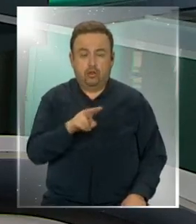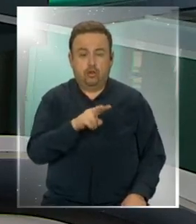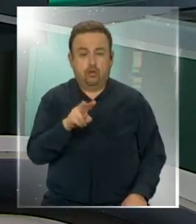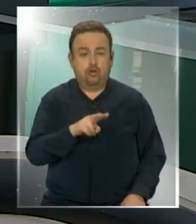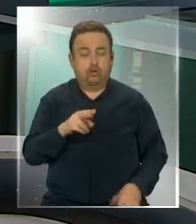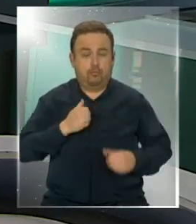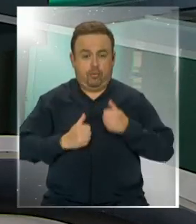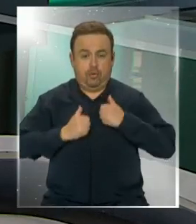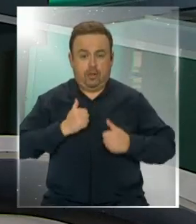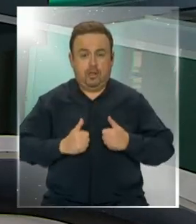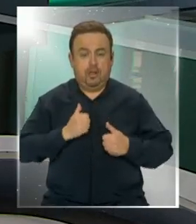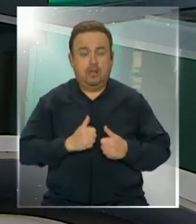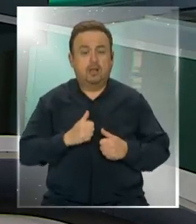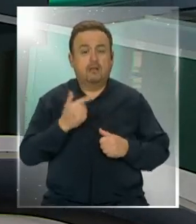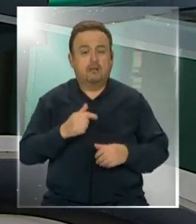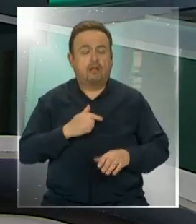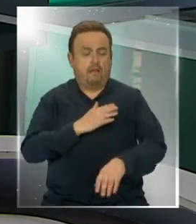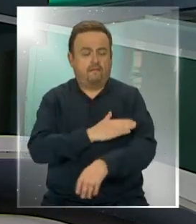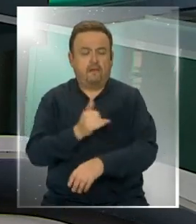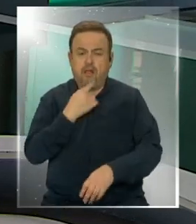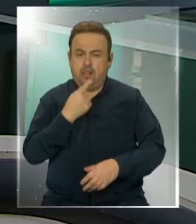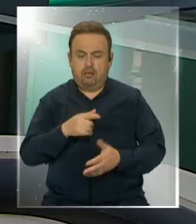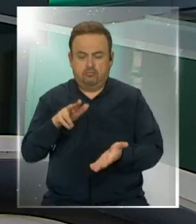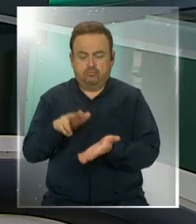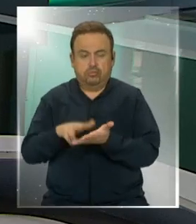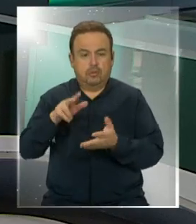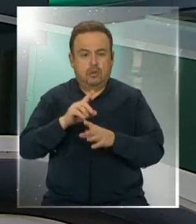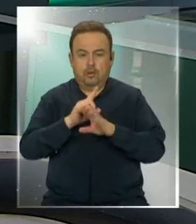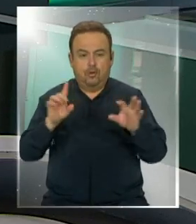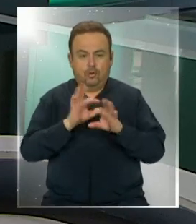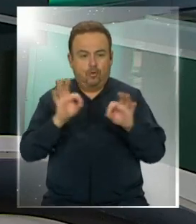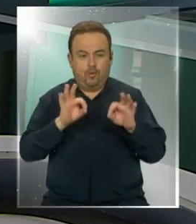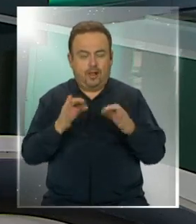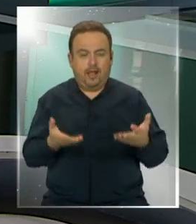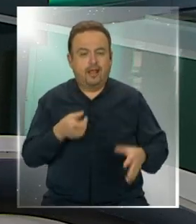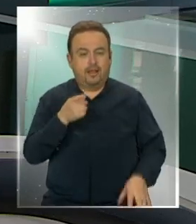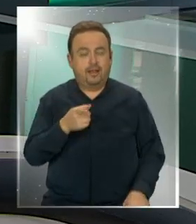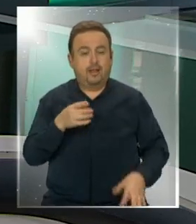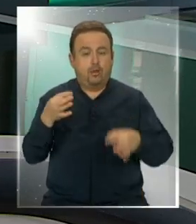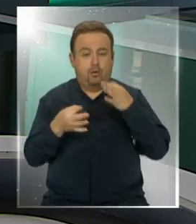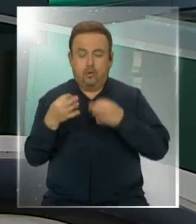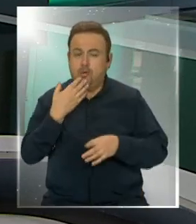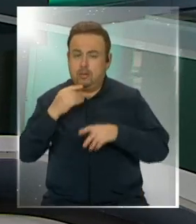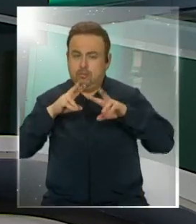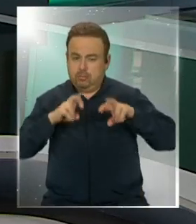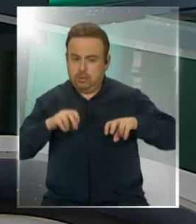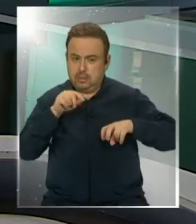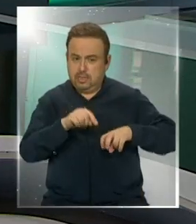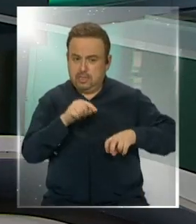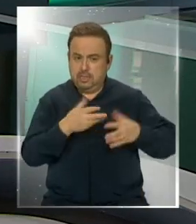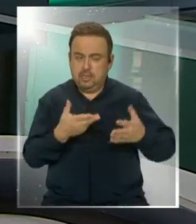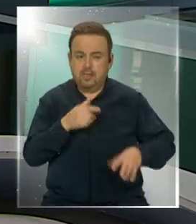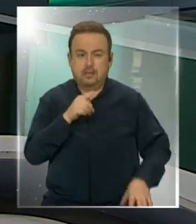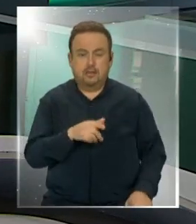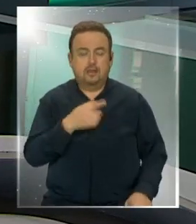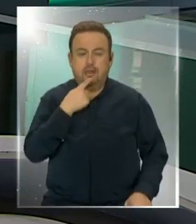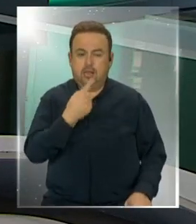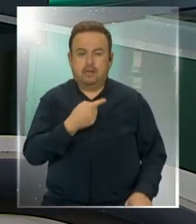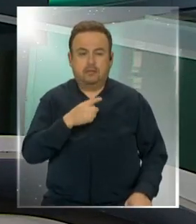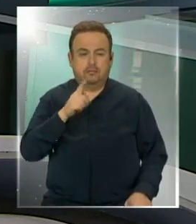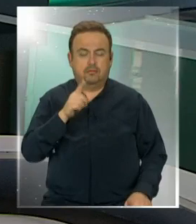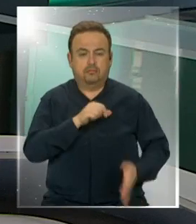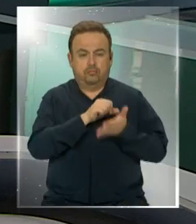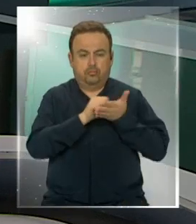profesionales dieron fe de hechos que nunca habrían ocurrido. El Poder Judicial también investigó el caso y recomendó